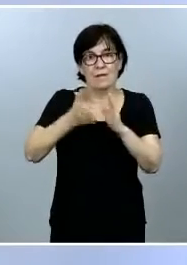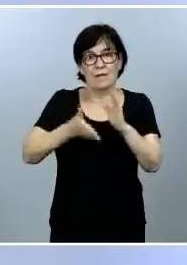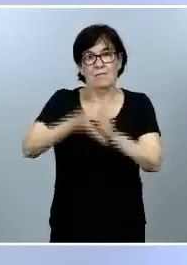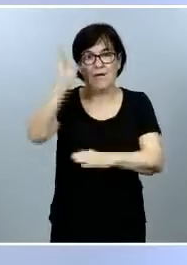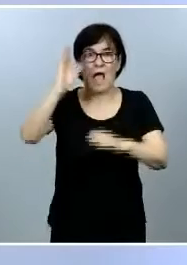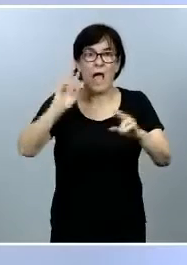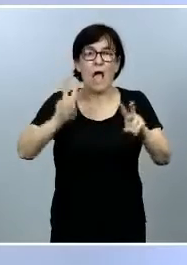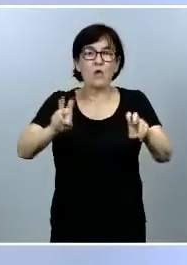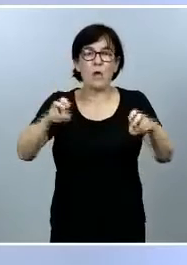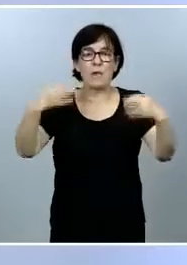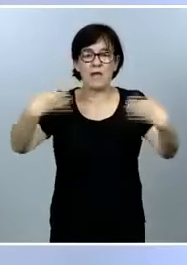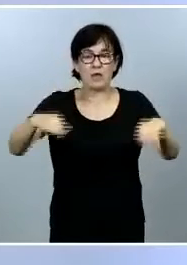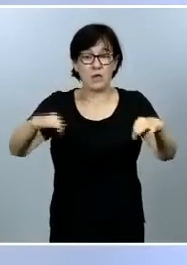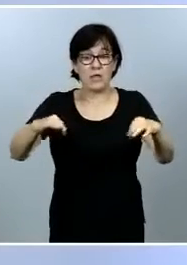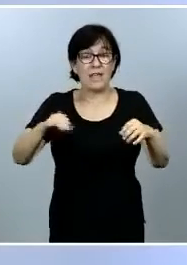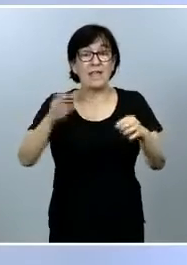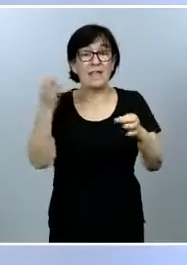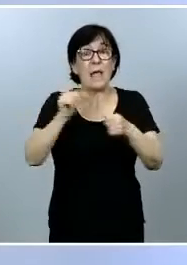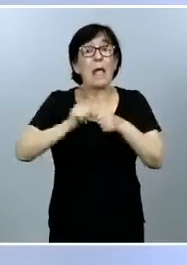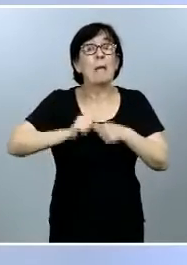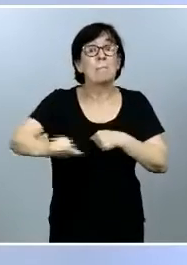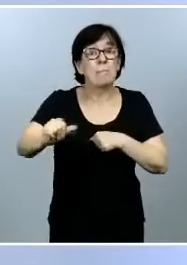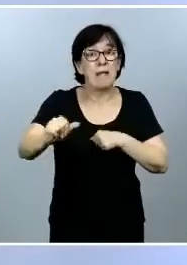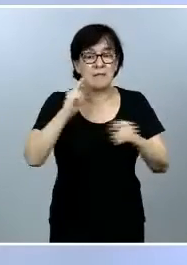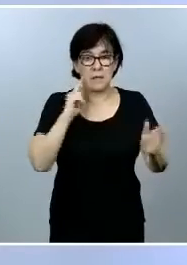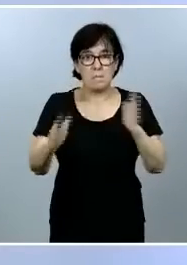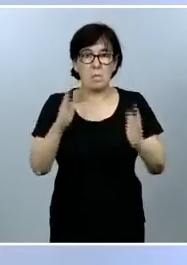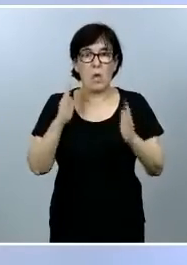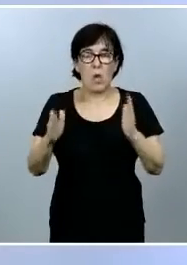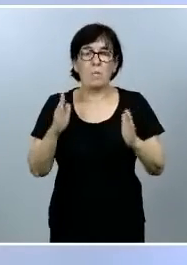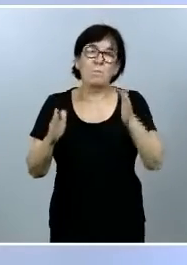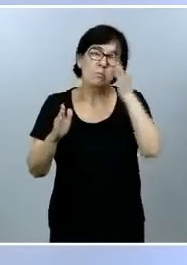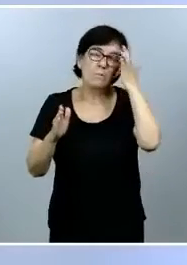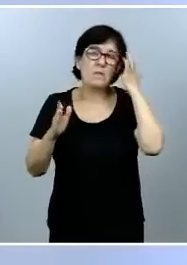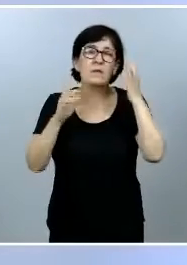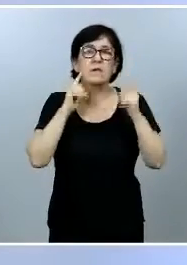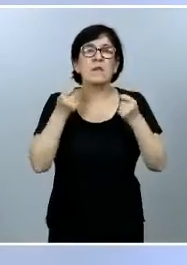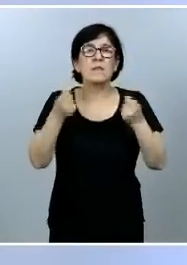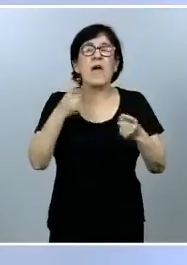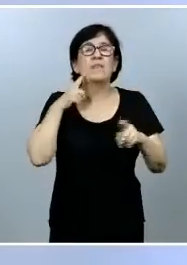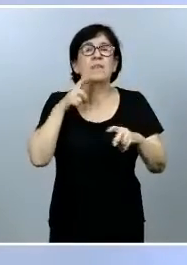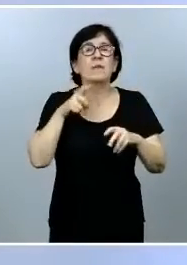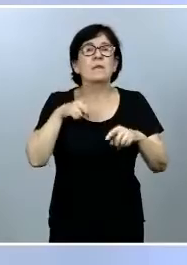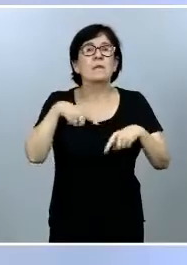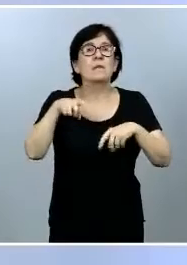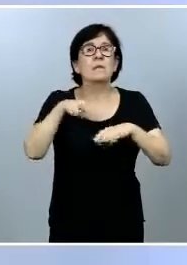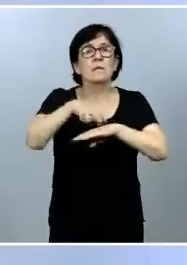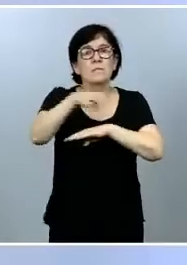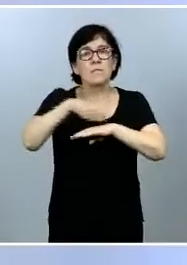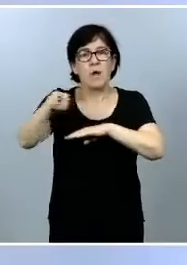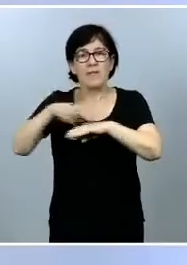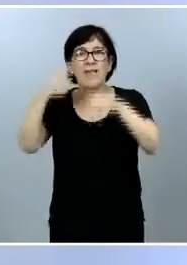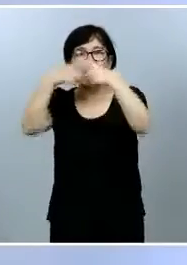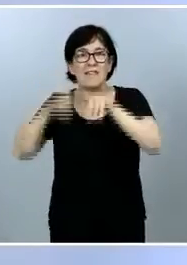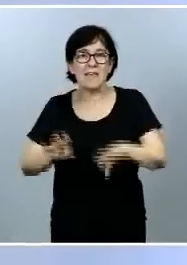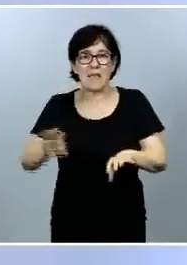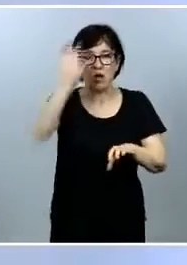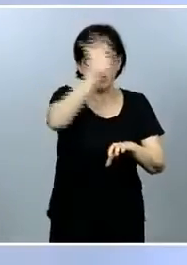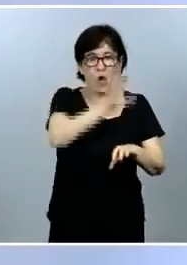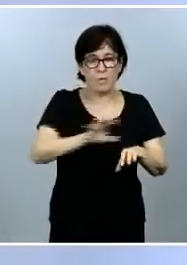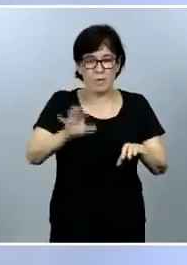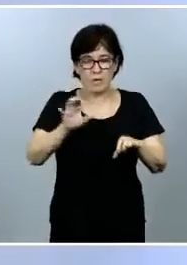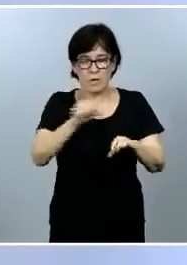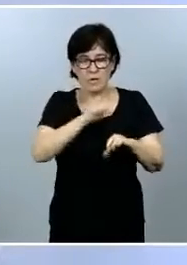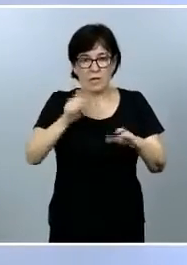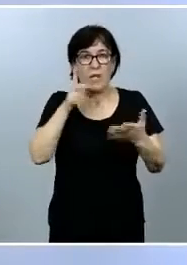a partir del momento en que se puede dar una movilidad entre distintas comunidades autónomas en el momento de nueva